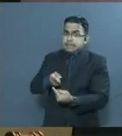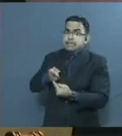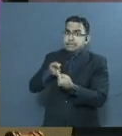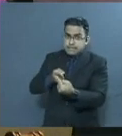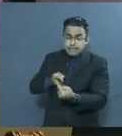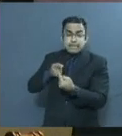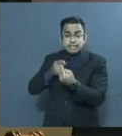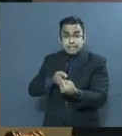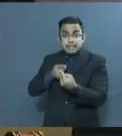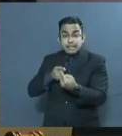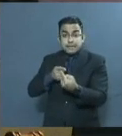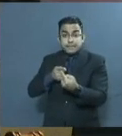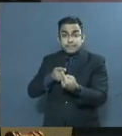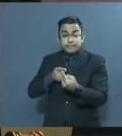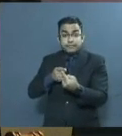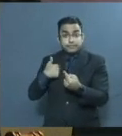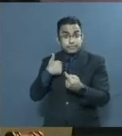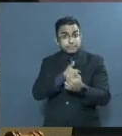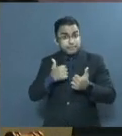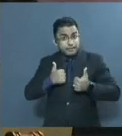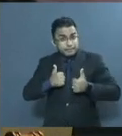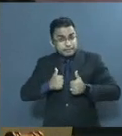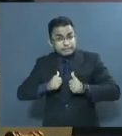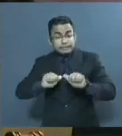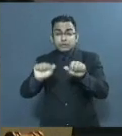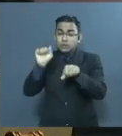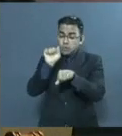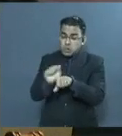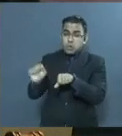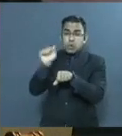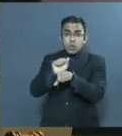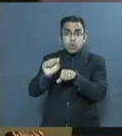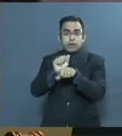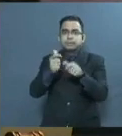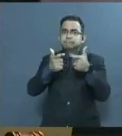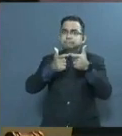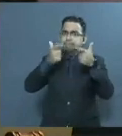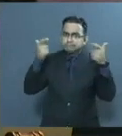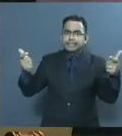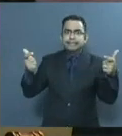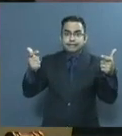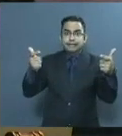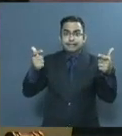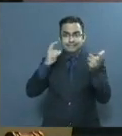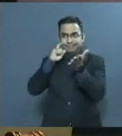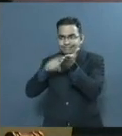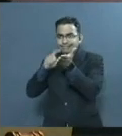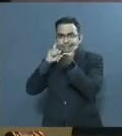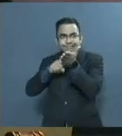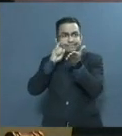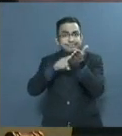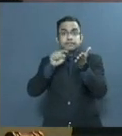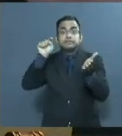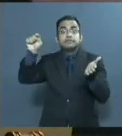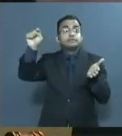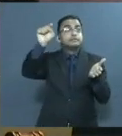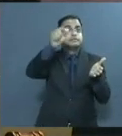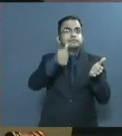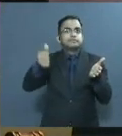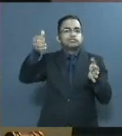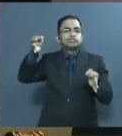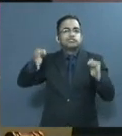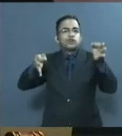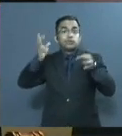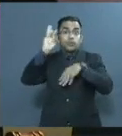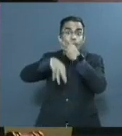La magnitud del esfuerzo que hemos llevado a cabo, como ha ocurrido en la inmensa mayoría de los poderes judiciales del mundo,